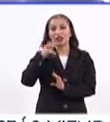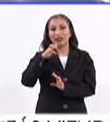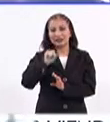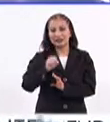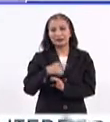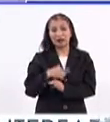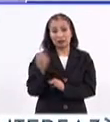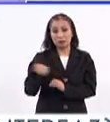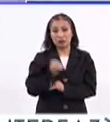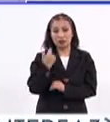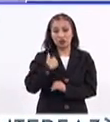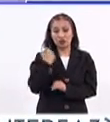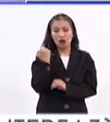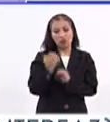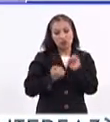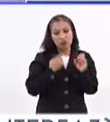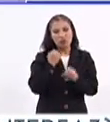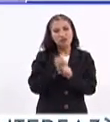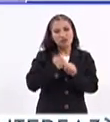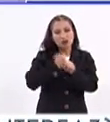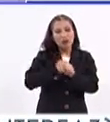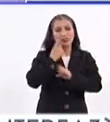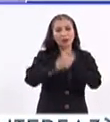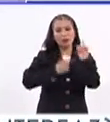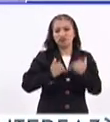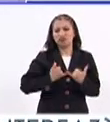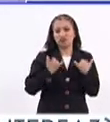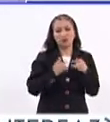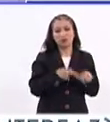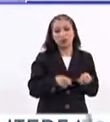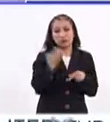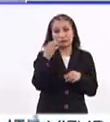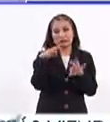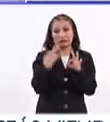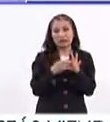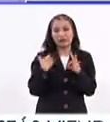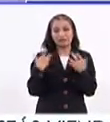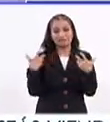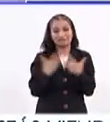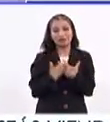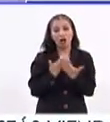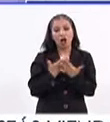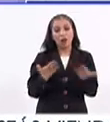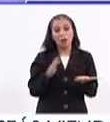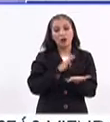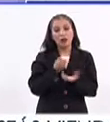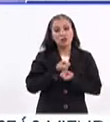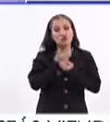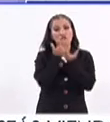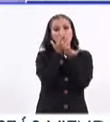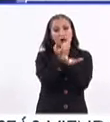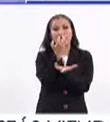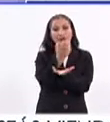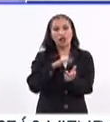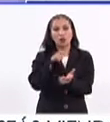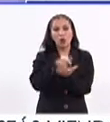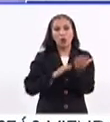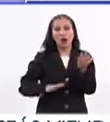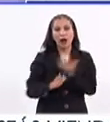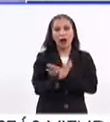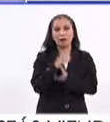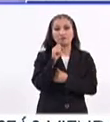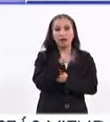fortuna de practicar deporte desde muy joven, por ello la pertinencia y la congruencia de que hoy podamos compartir este espacio,